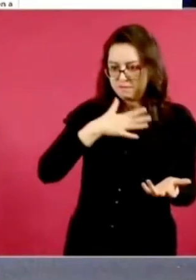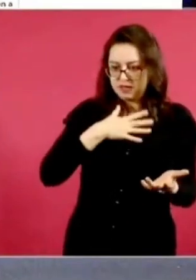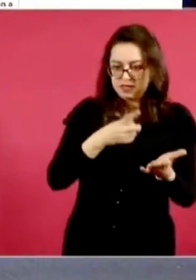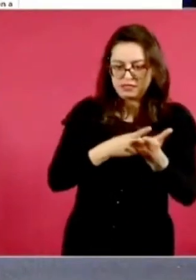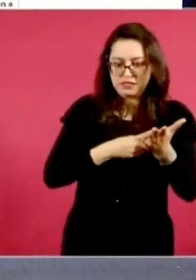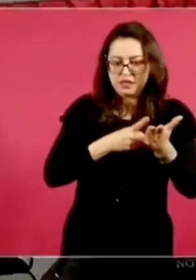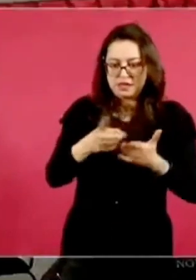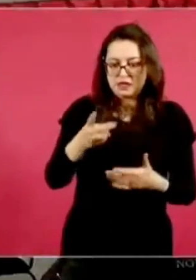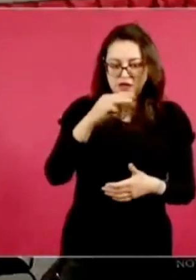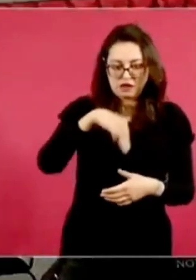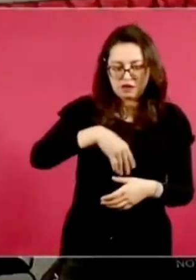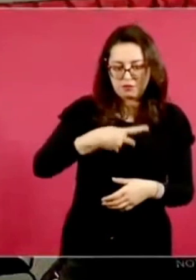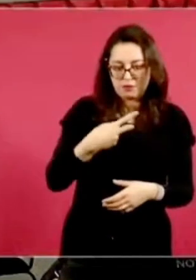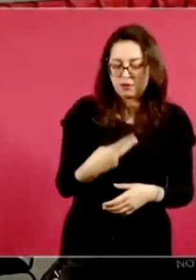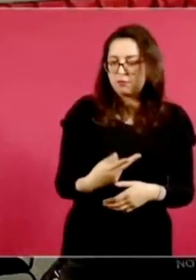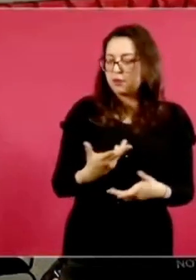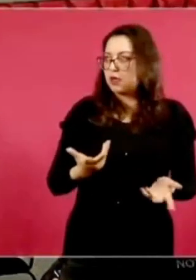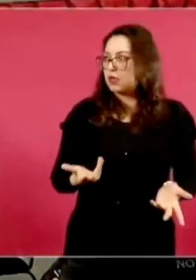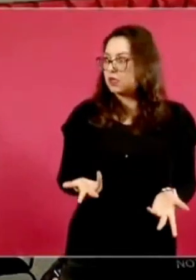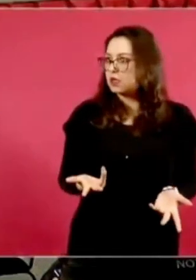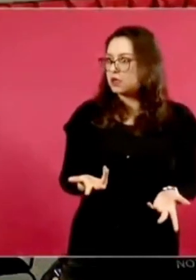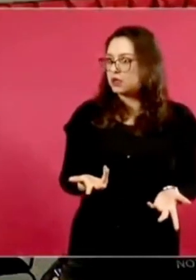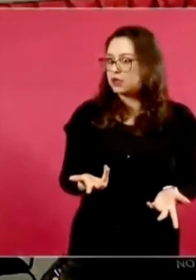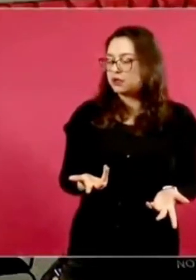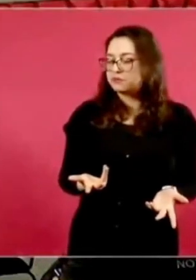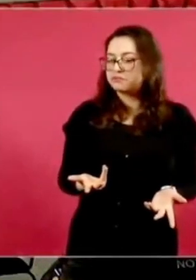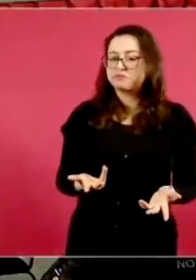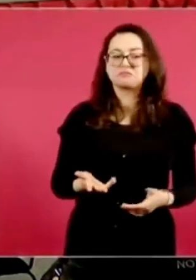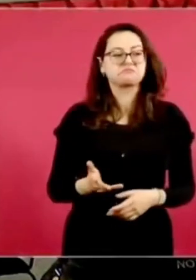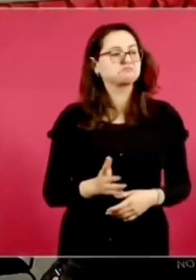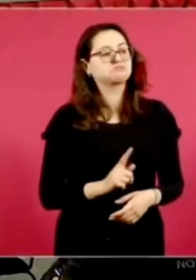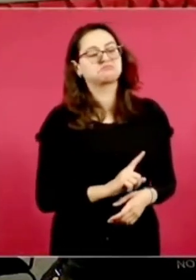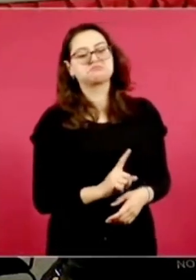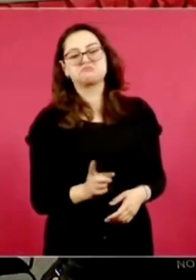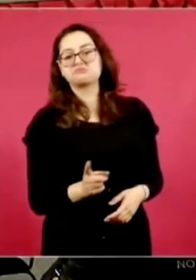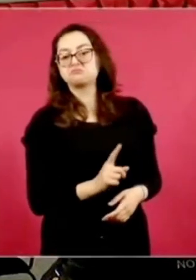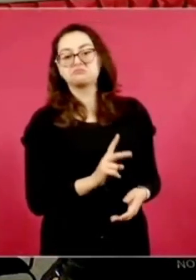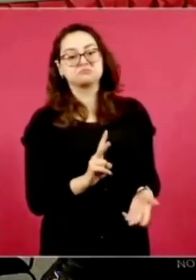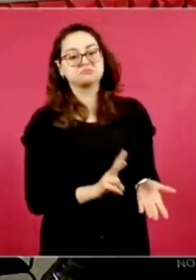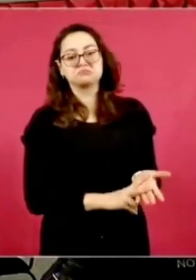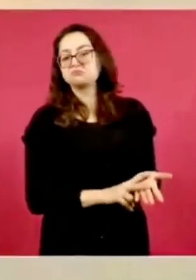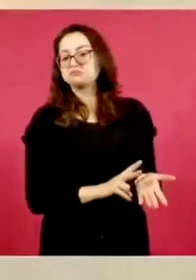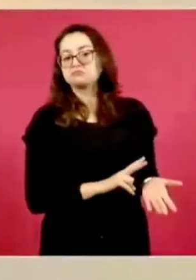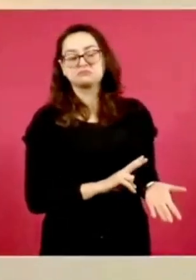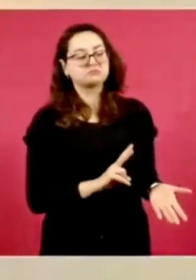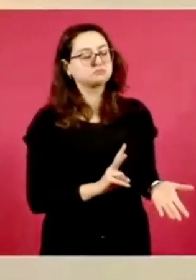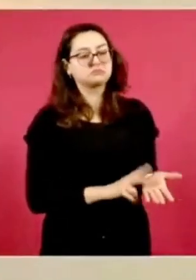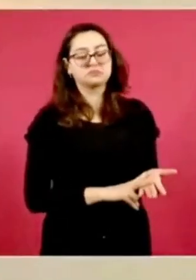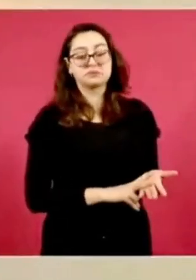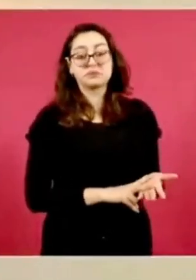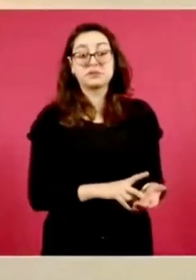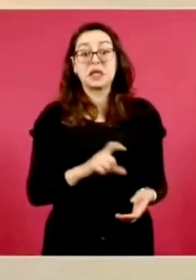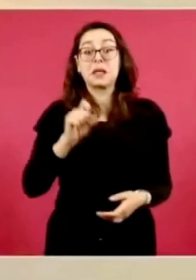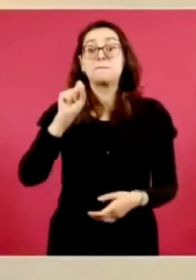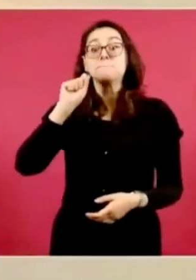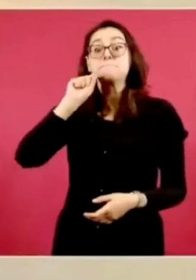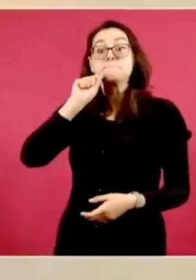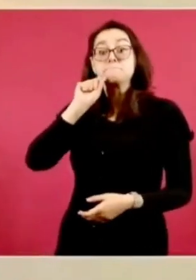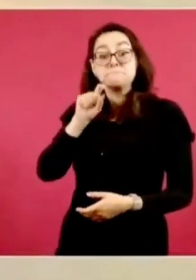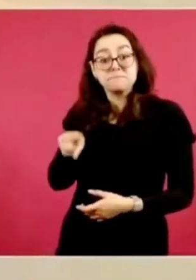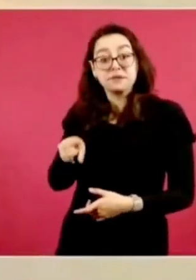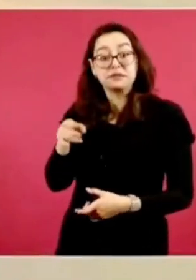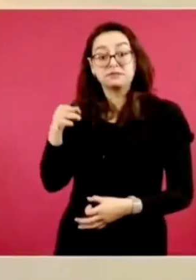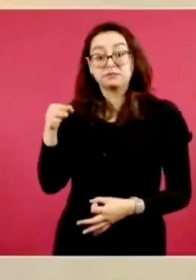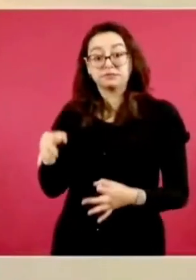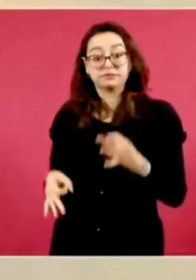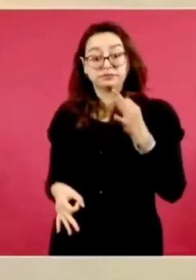ocupante del domicilio donde fue el cateo. Este mismo juez, en otro caso, solicitó el traslado